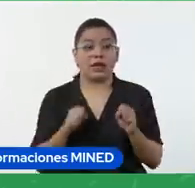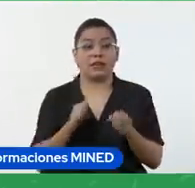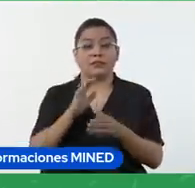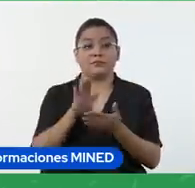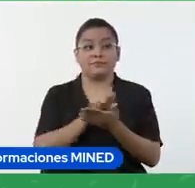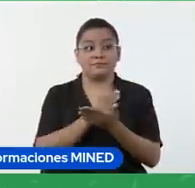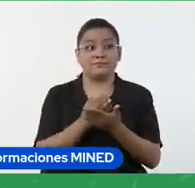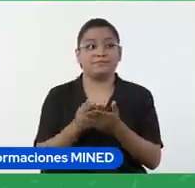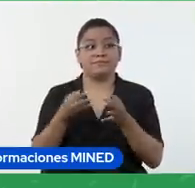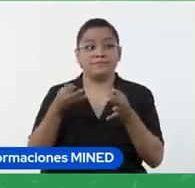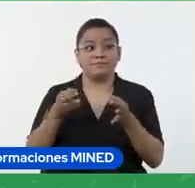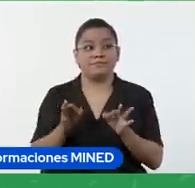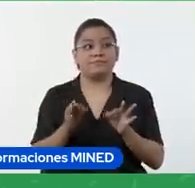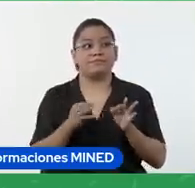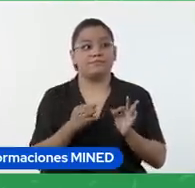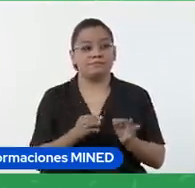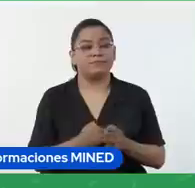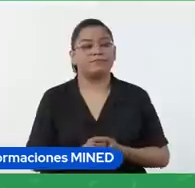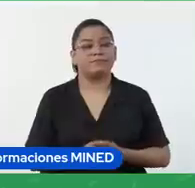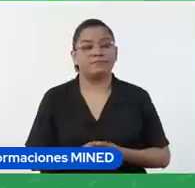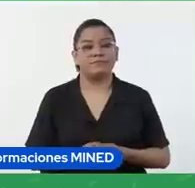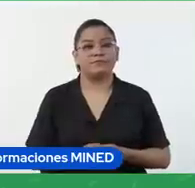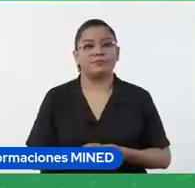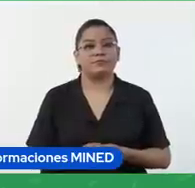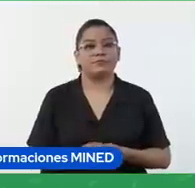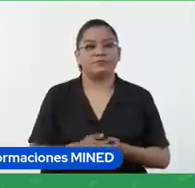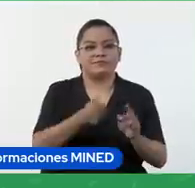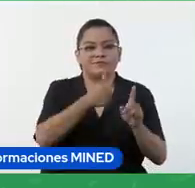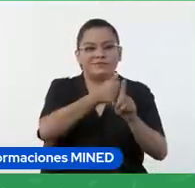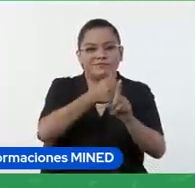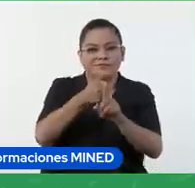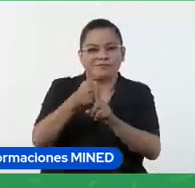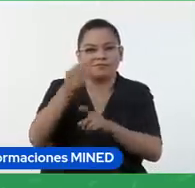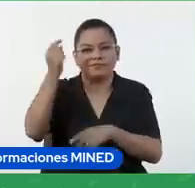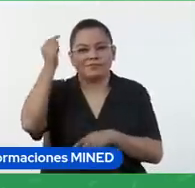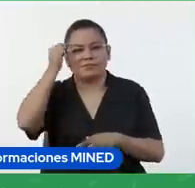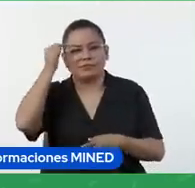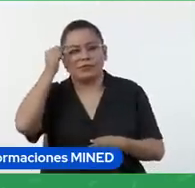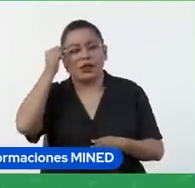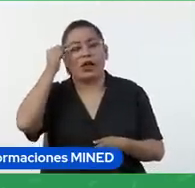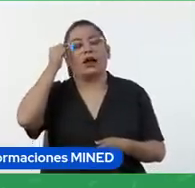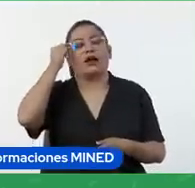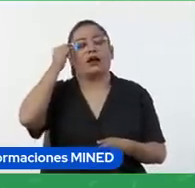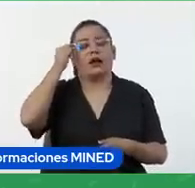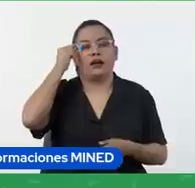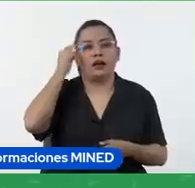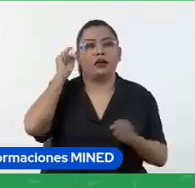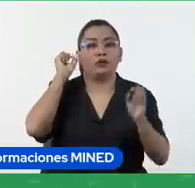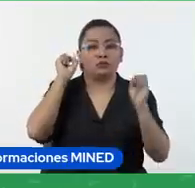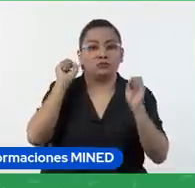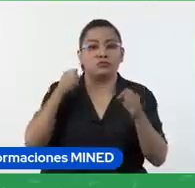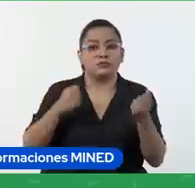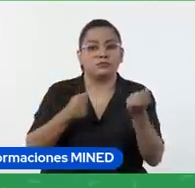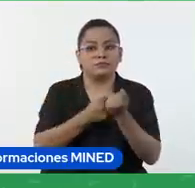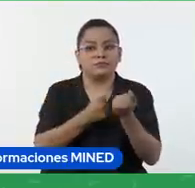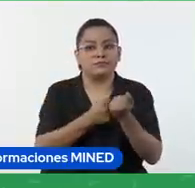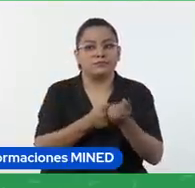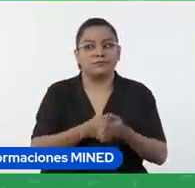ahí lo que cada uno comenta lo que cada uno piensa y lo que cada uno puede aportar